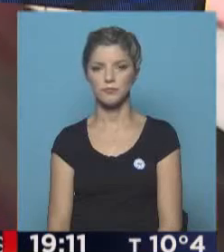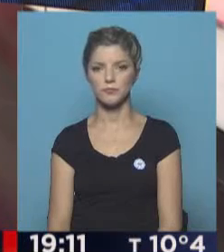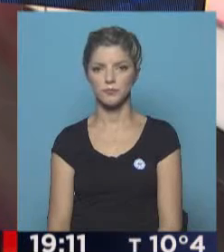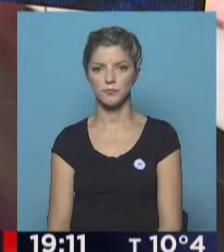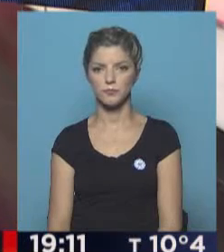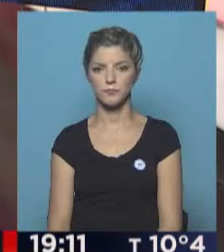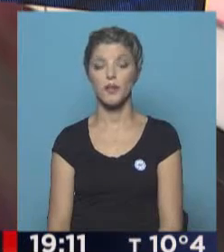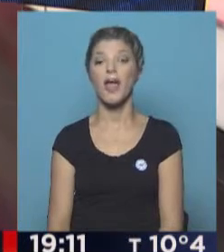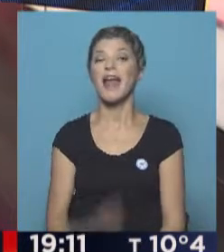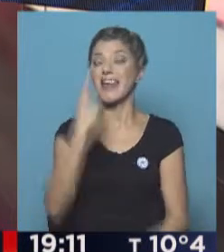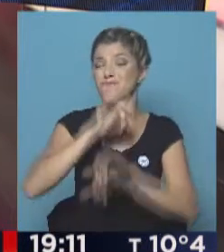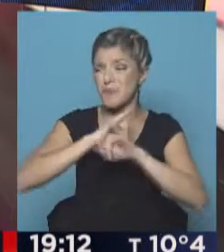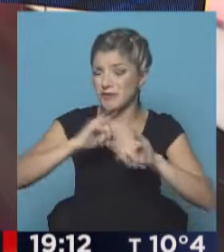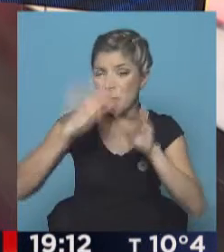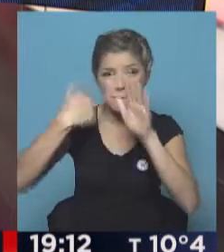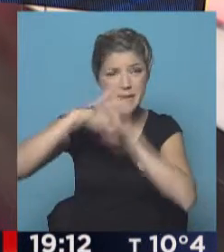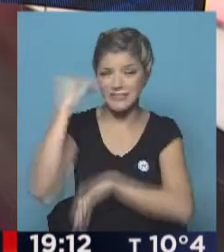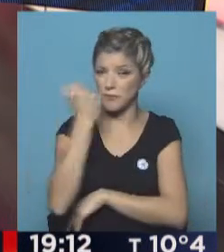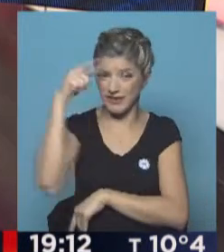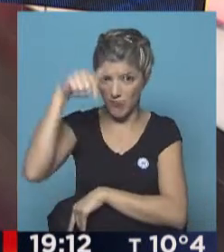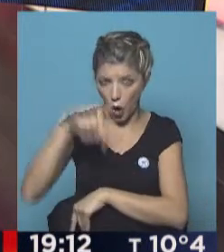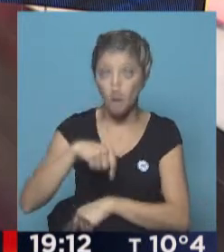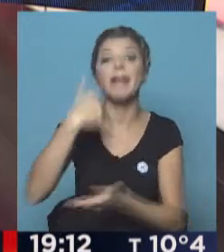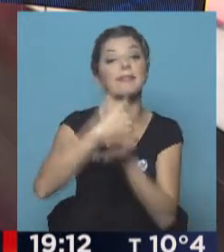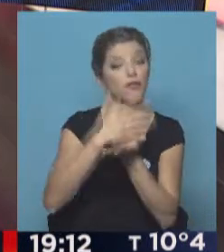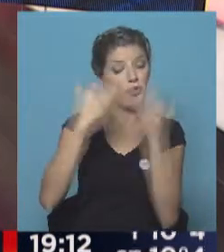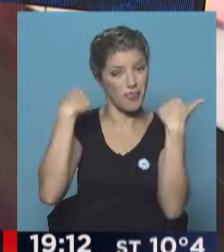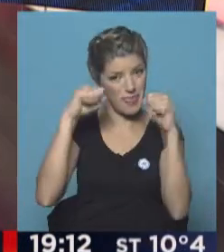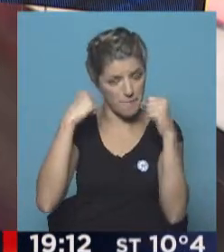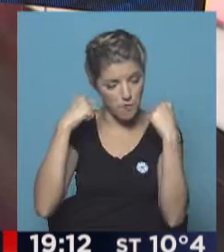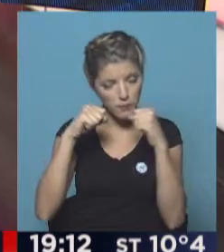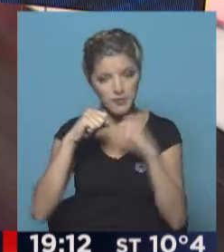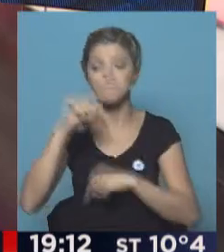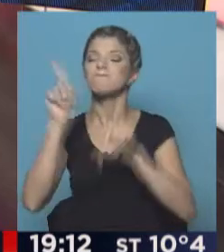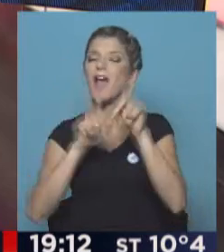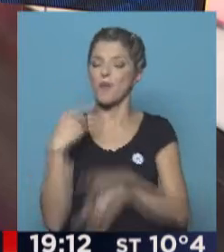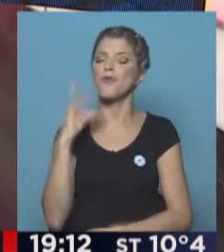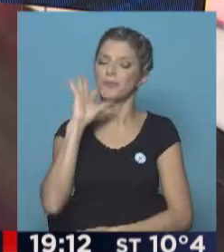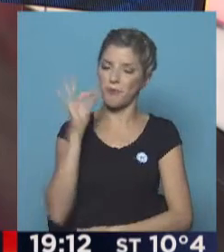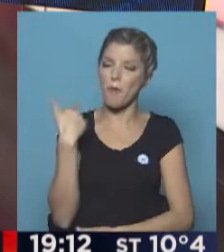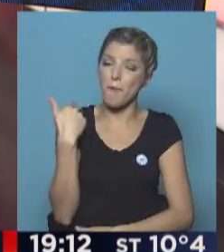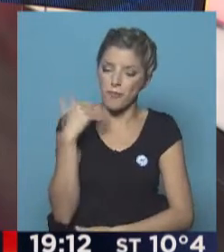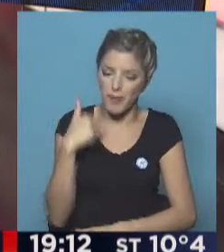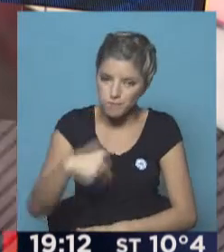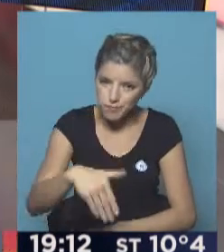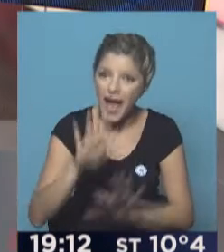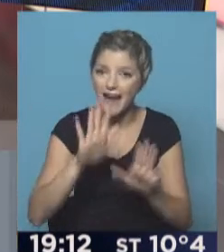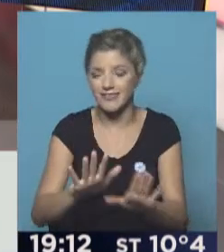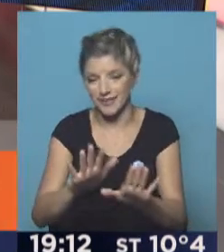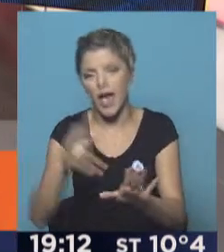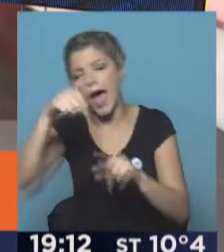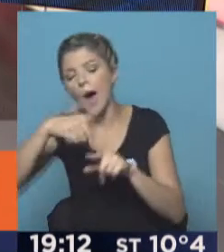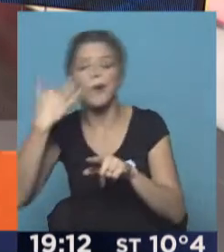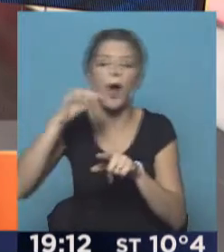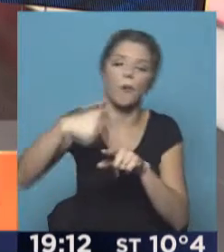Fue la noticia más importante del día en el mundo del deporte. Lamentablemente, algunos podíamos especular con que más temprano o más tarde